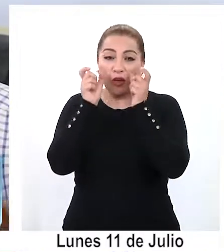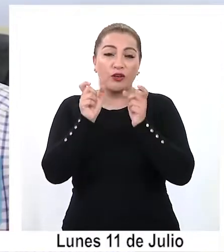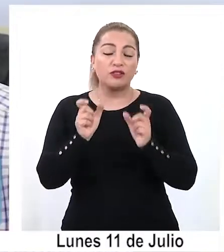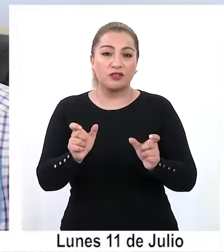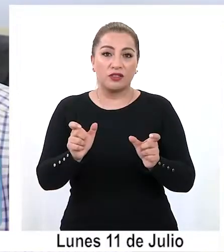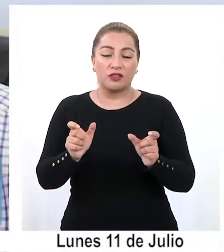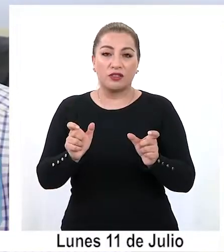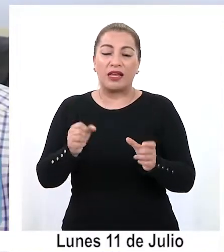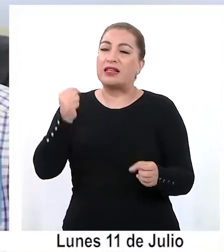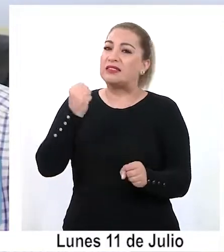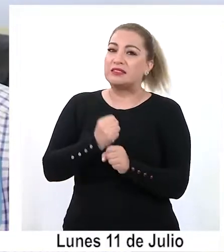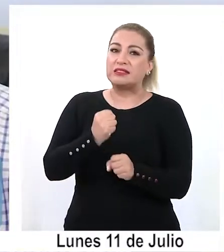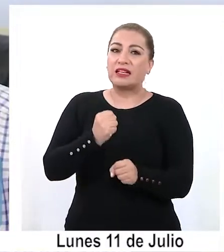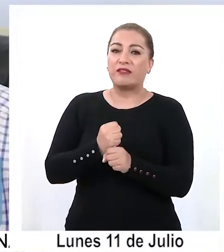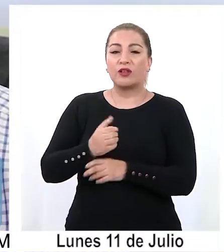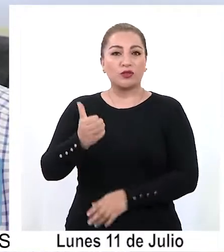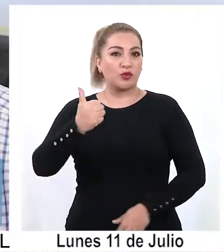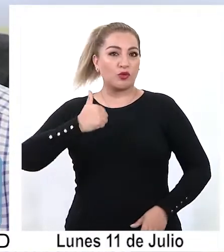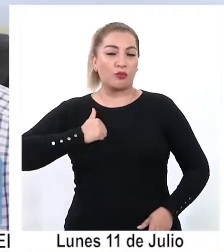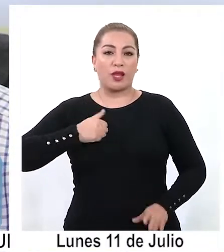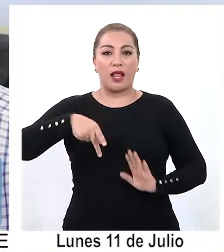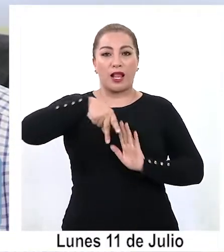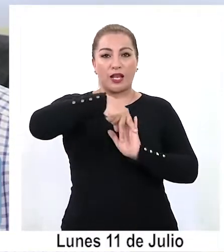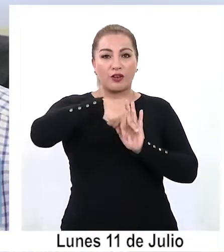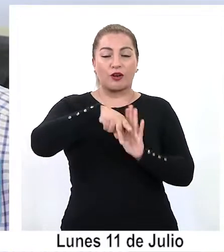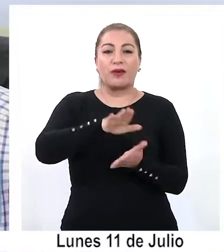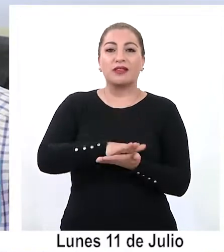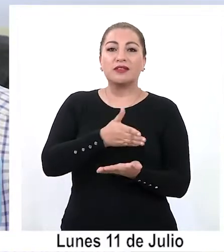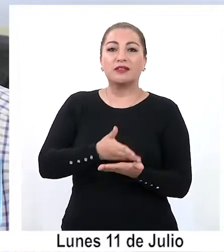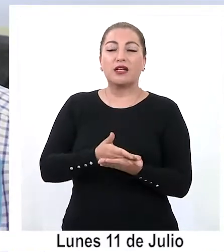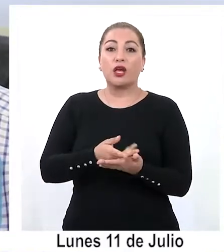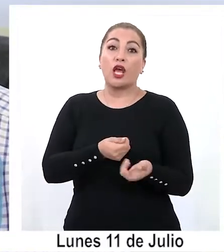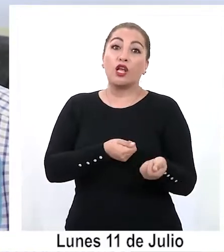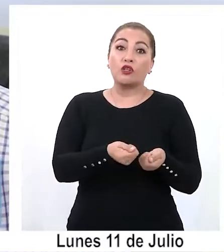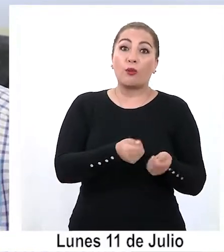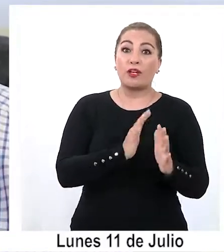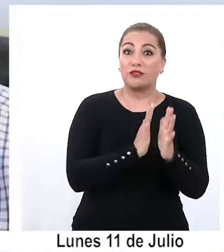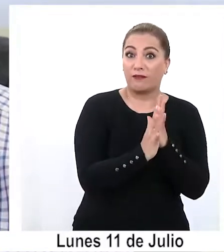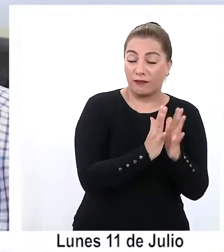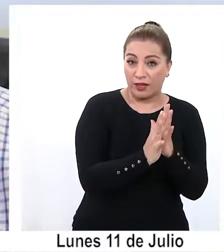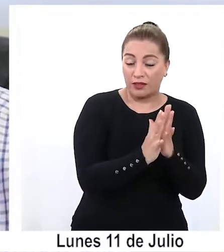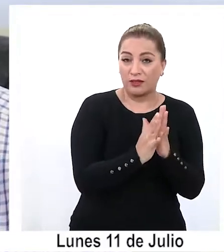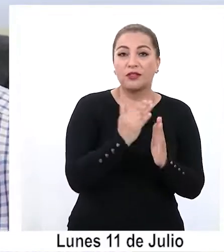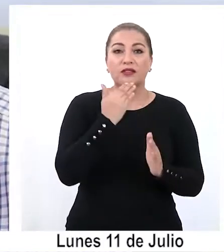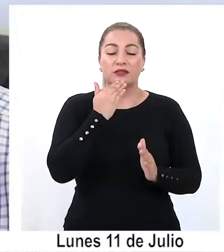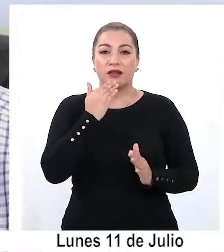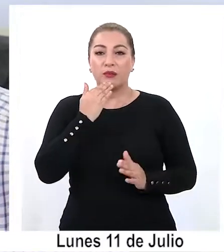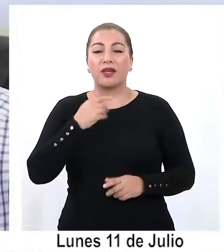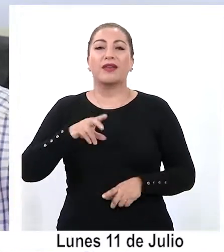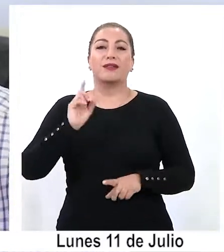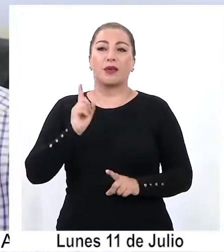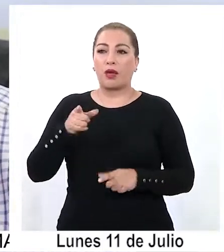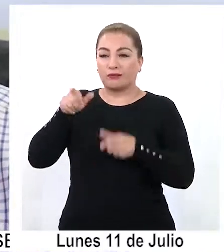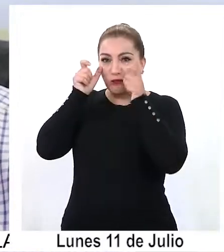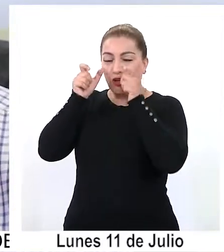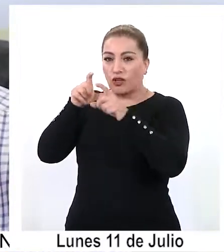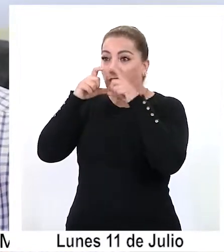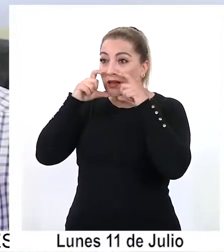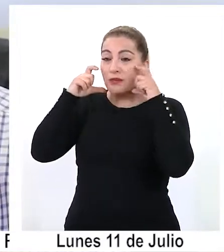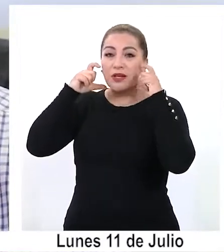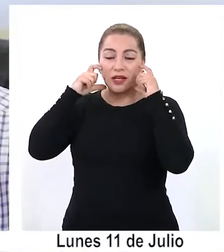con operativos de cumplimiento de normas sanitarias al comercio establecido, el correcto uso de mascarilla,